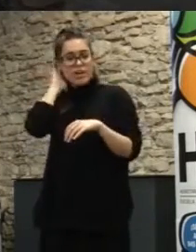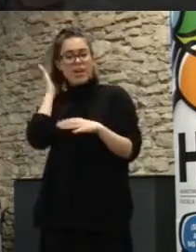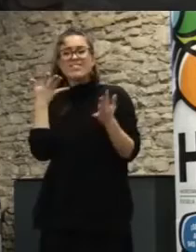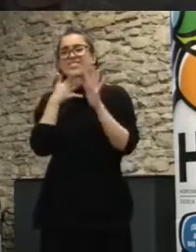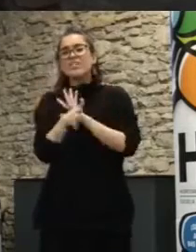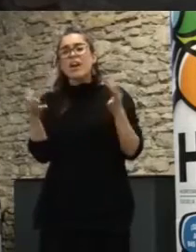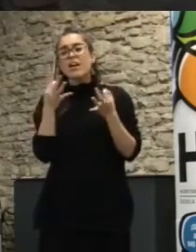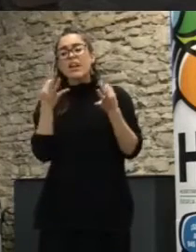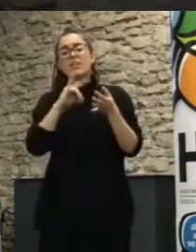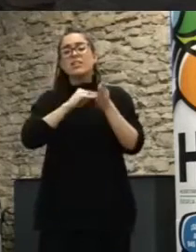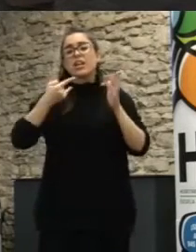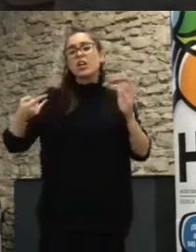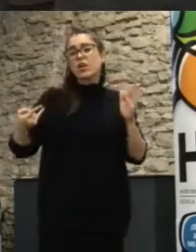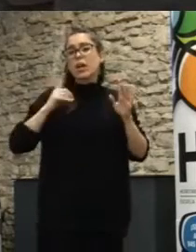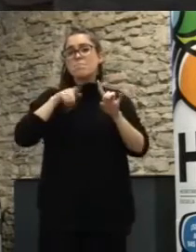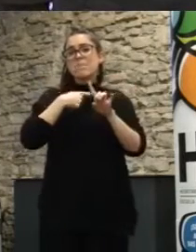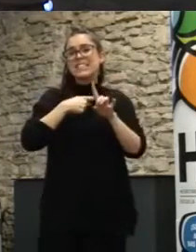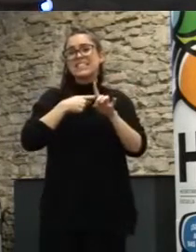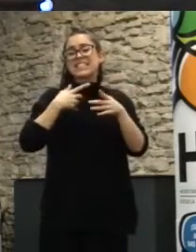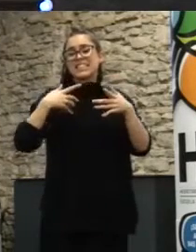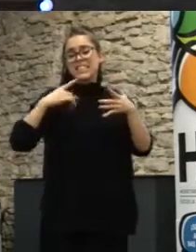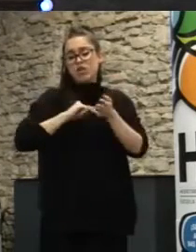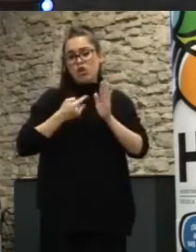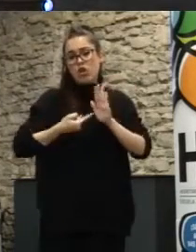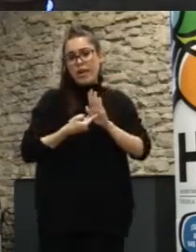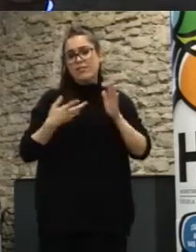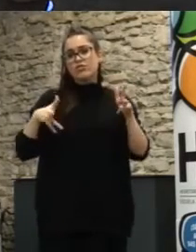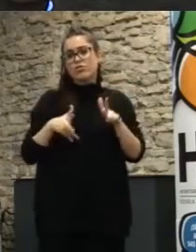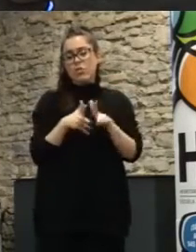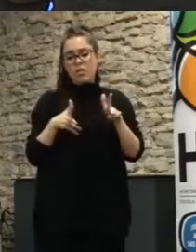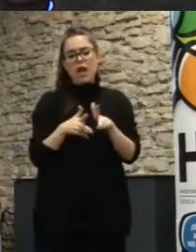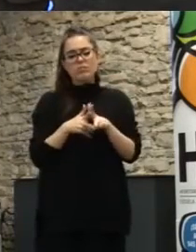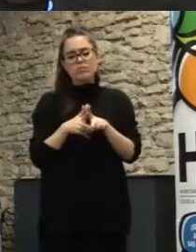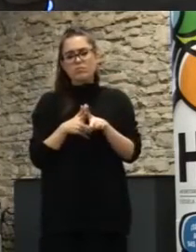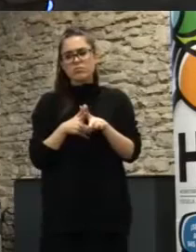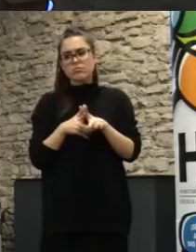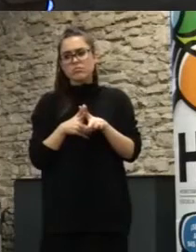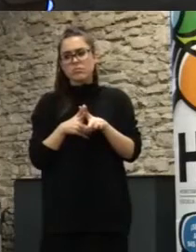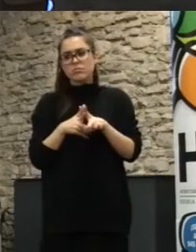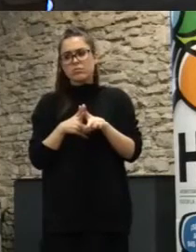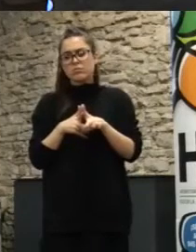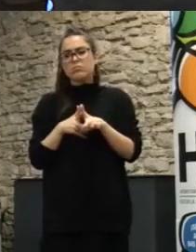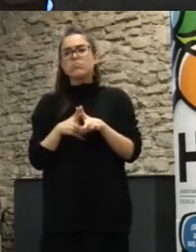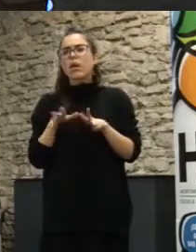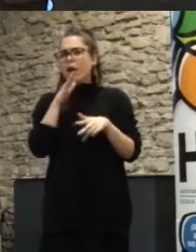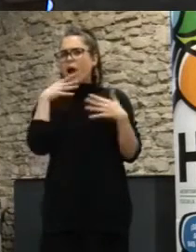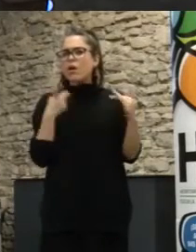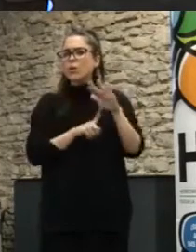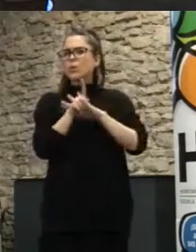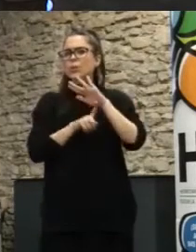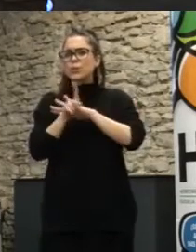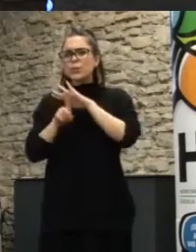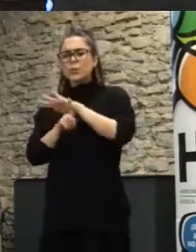uso de tecnologías y tecnologías sociales que cada vez son más están más desarrolladas y ofrecen